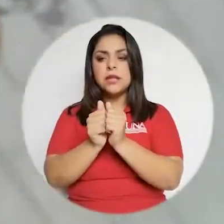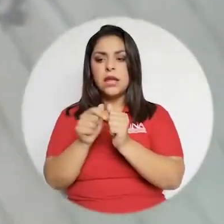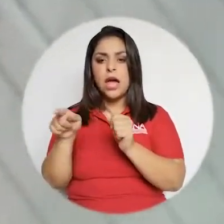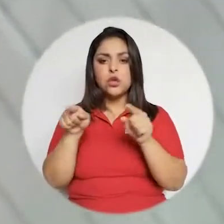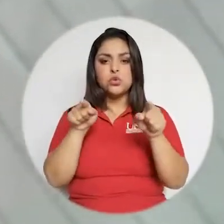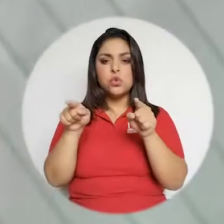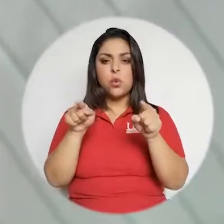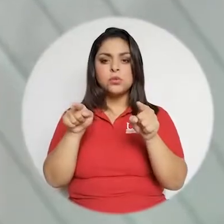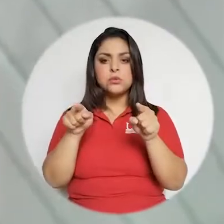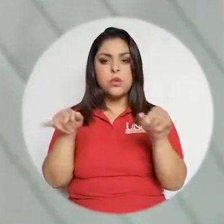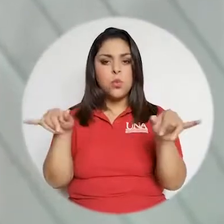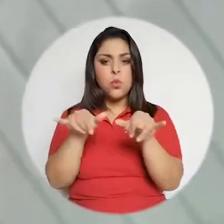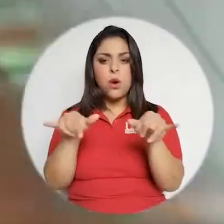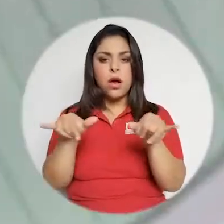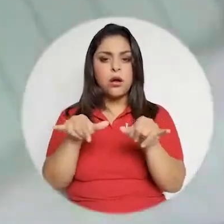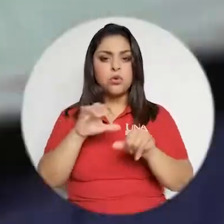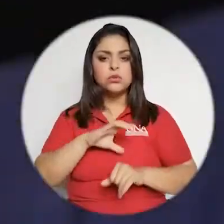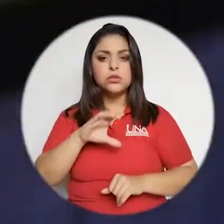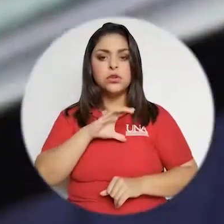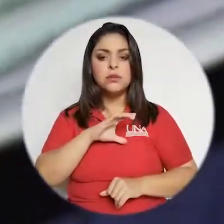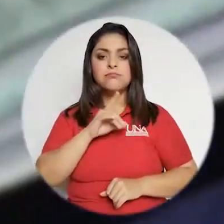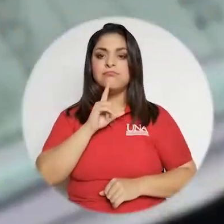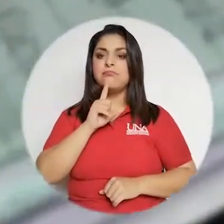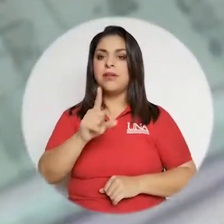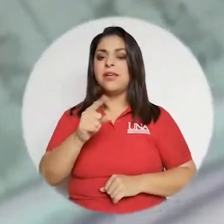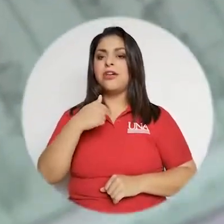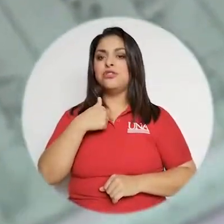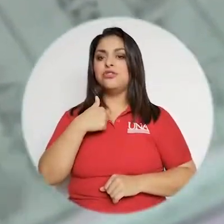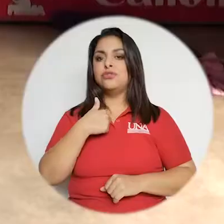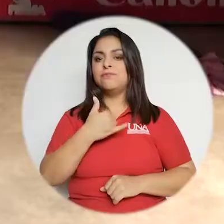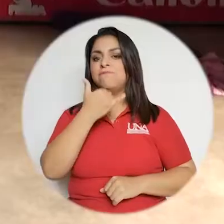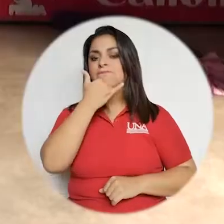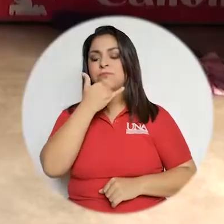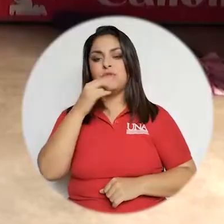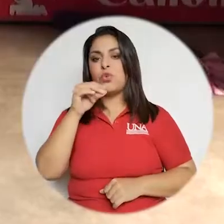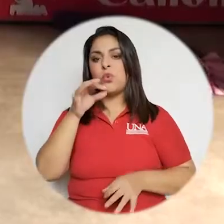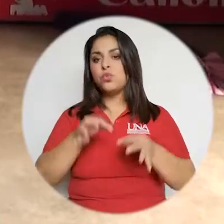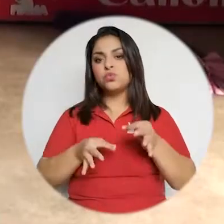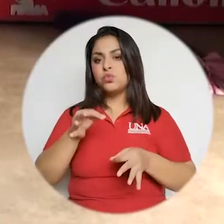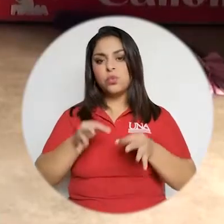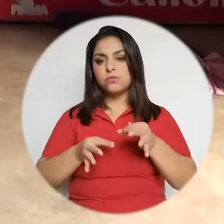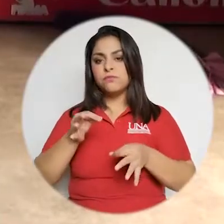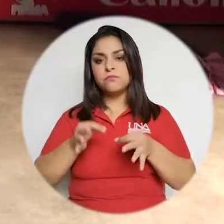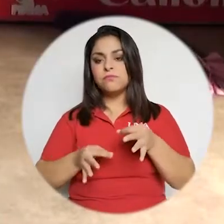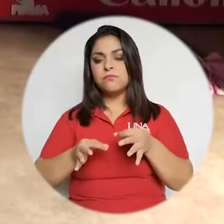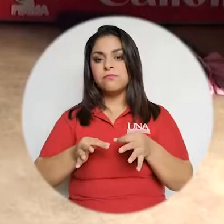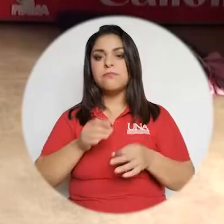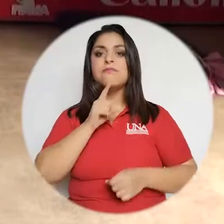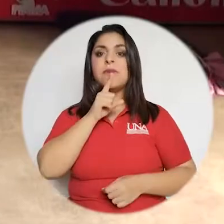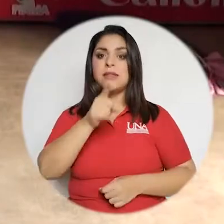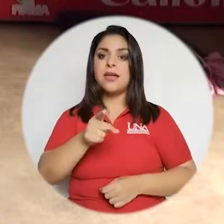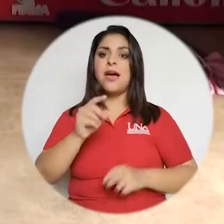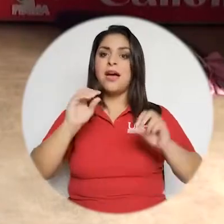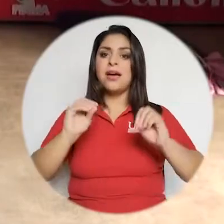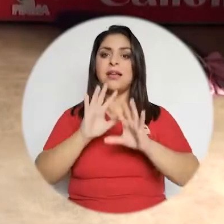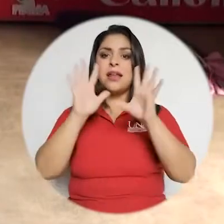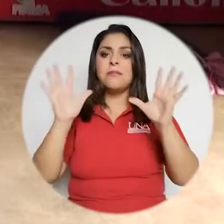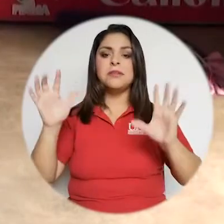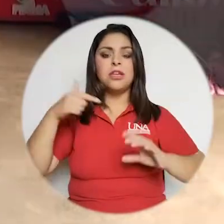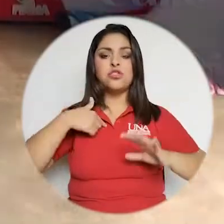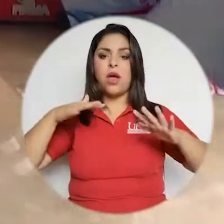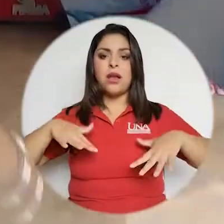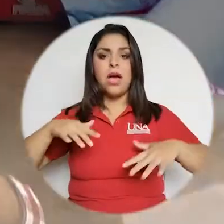competir a estos dos chicos en igualdad de condiciones, claramente estoy cometiendo un acto injusto,